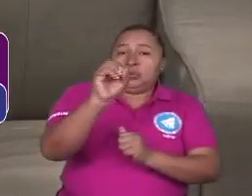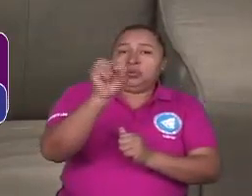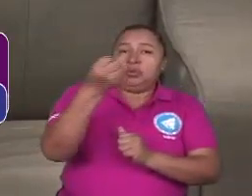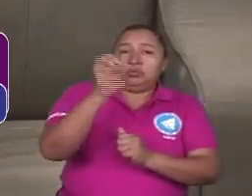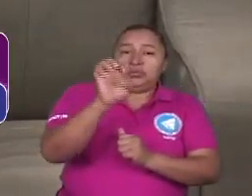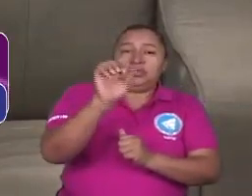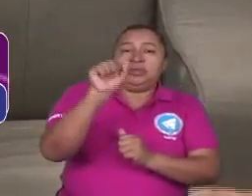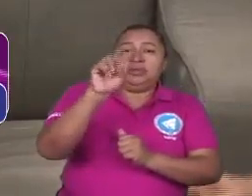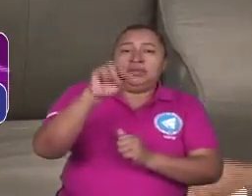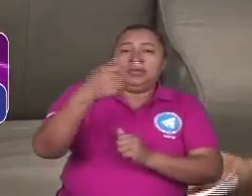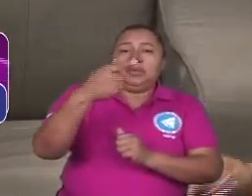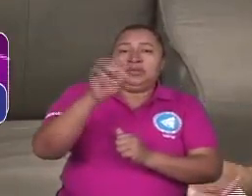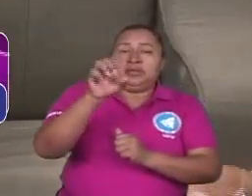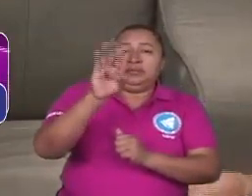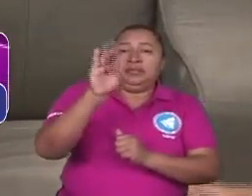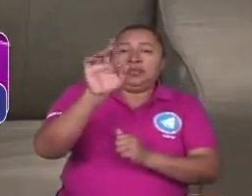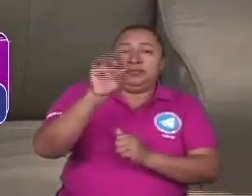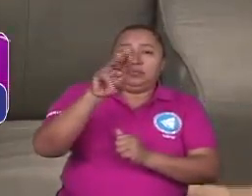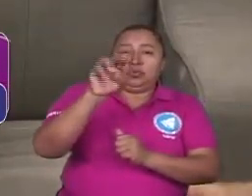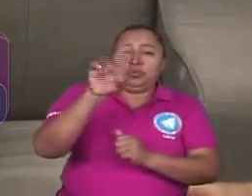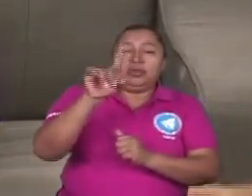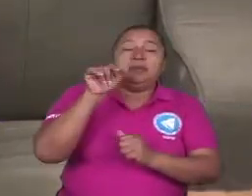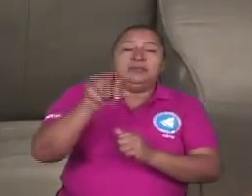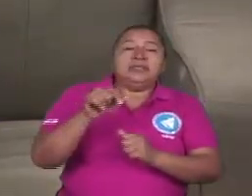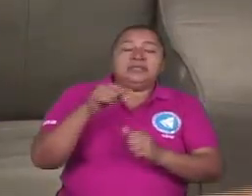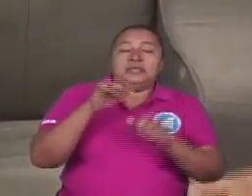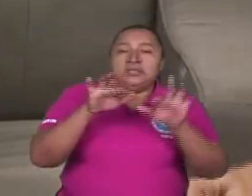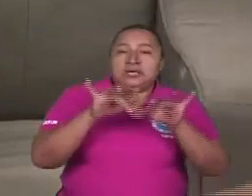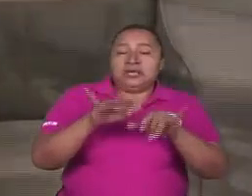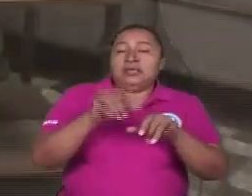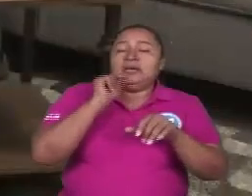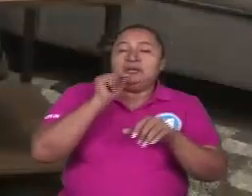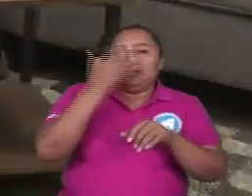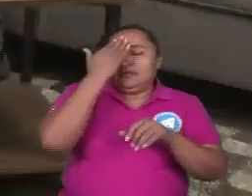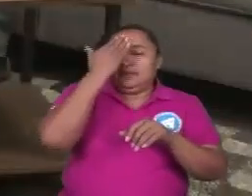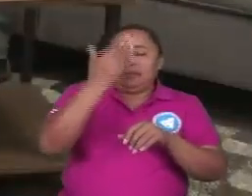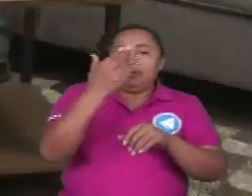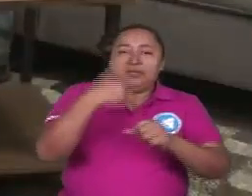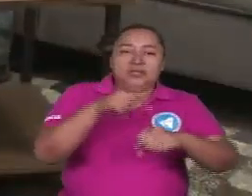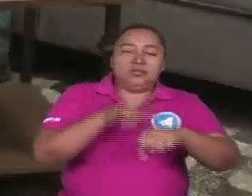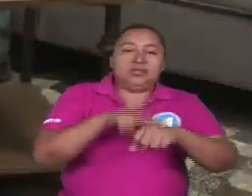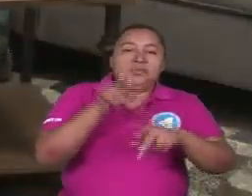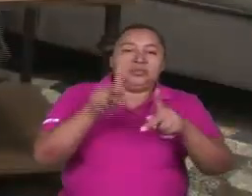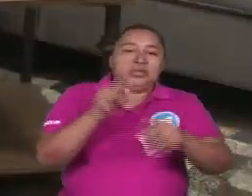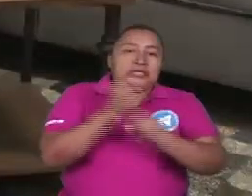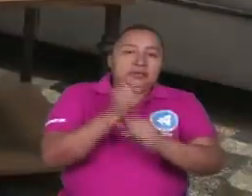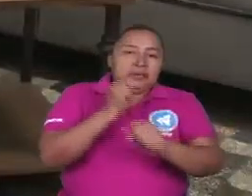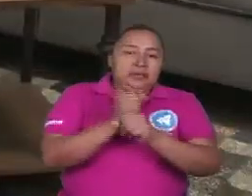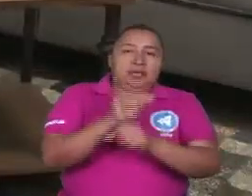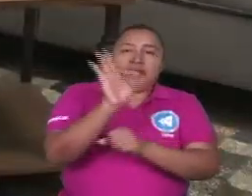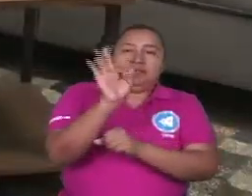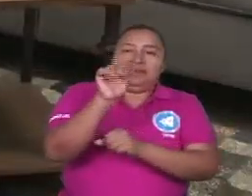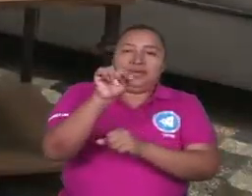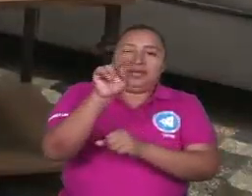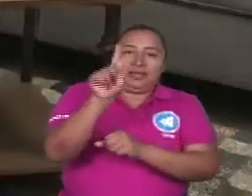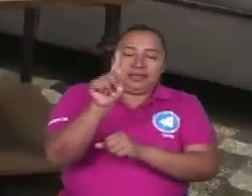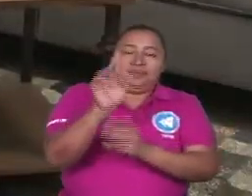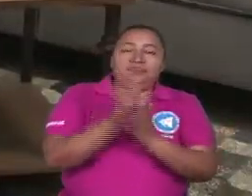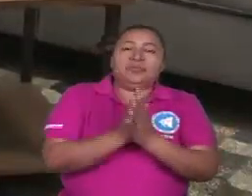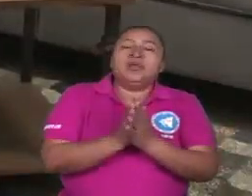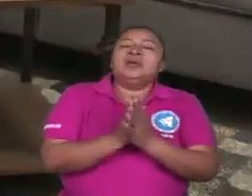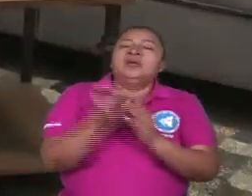Ejecutivo Nacional del Frente Nacional de los Trabajadores. De las y los trabajadores. Lenguaje inclusivo también.